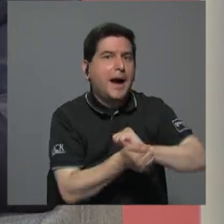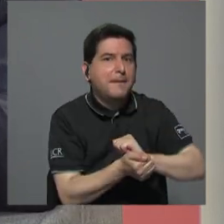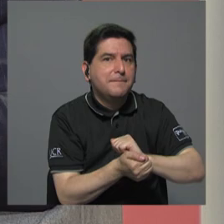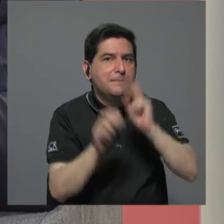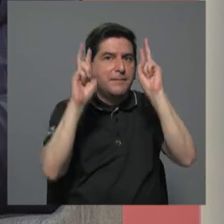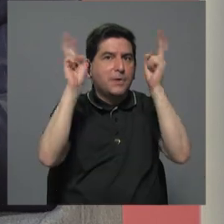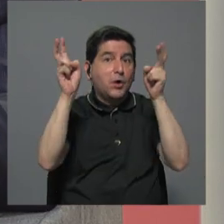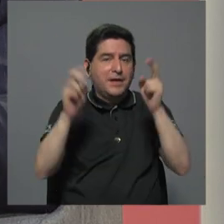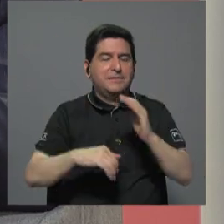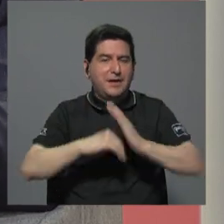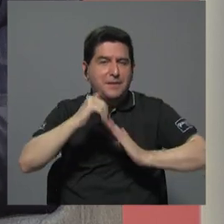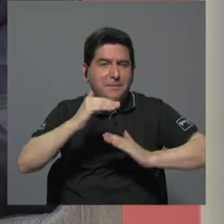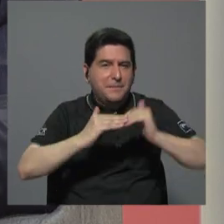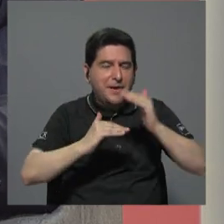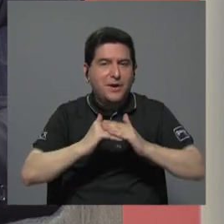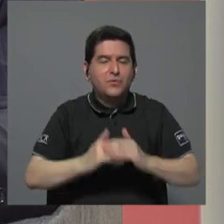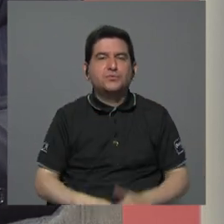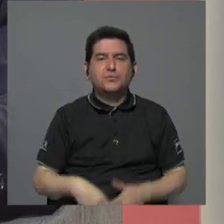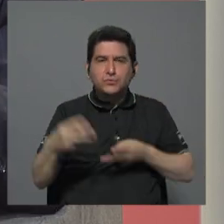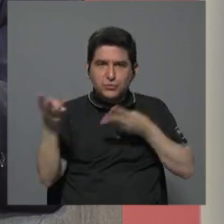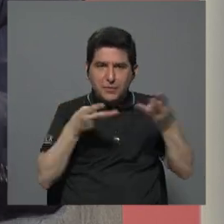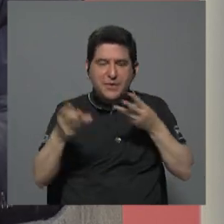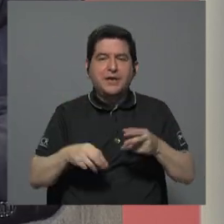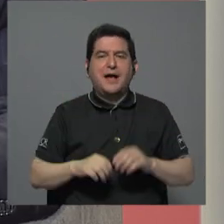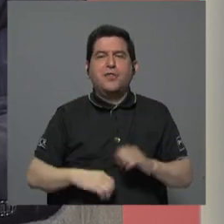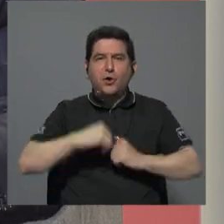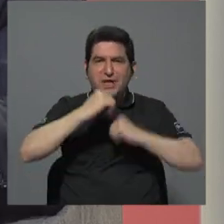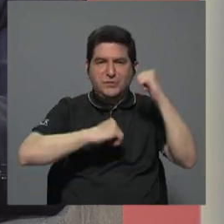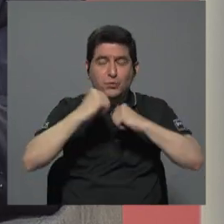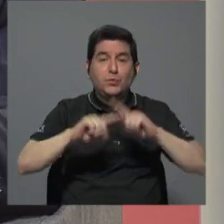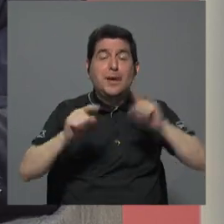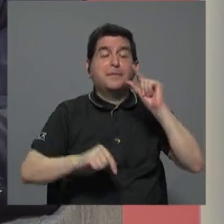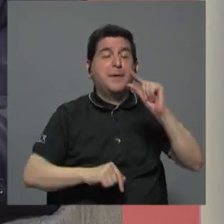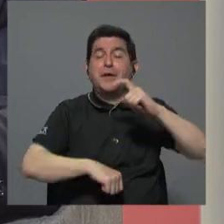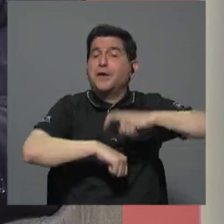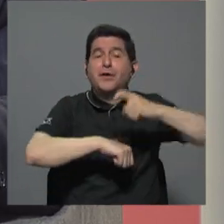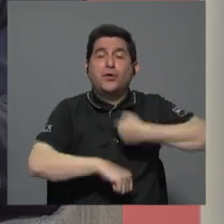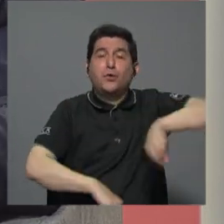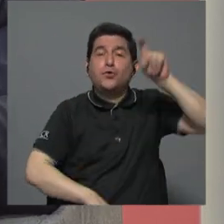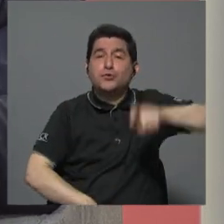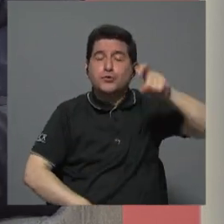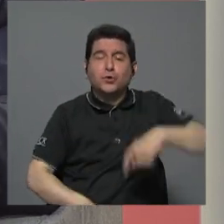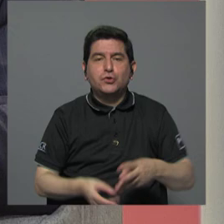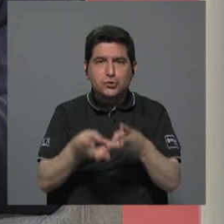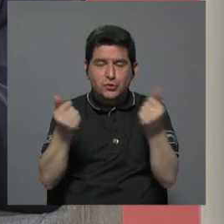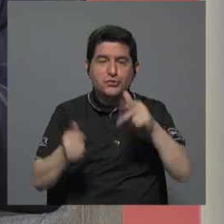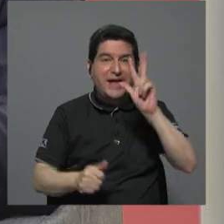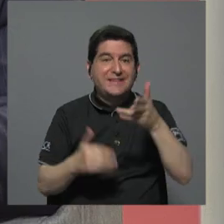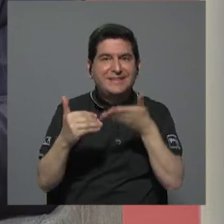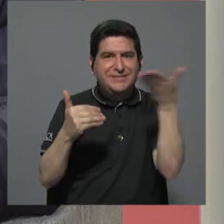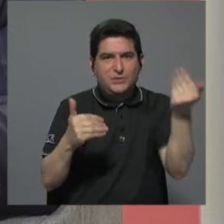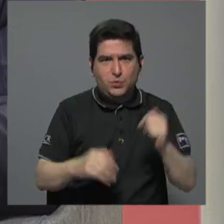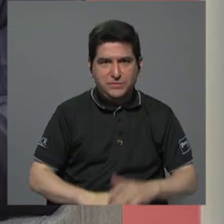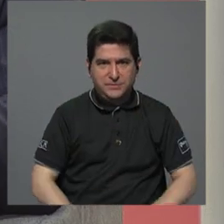el tema de cómo se estructuraría el mercado. Pero en el corto plazo, como le digo, nosotros necesitamos resolver las tres cosas.